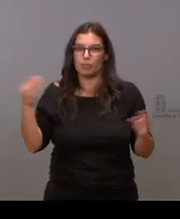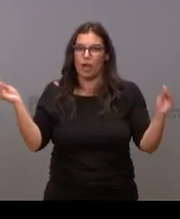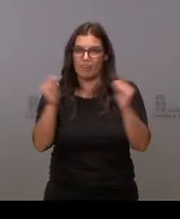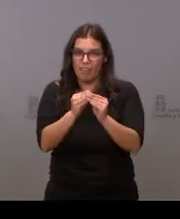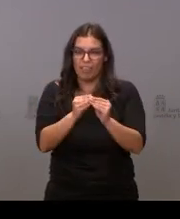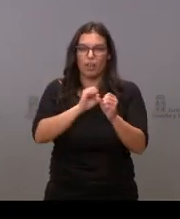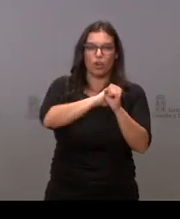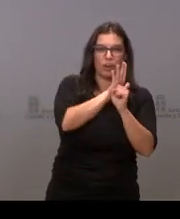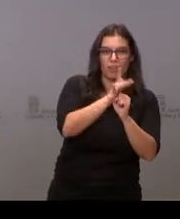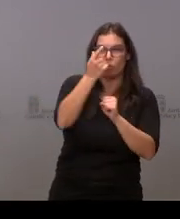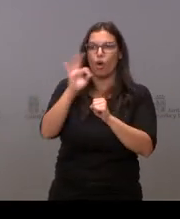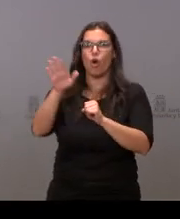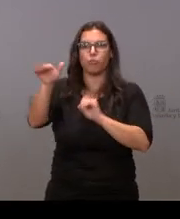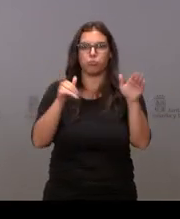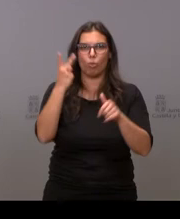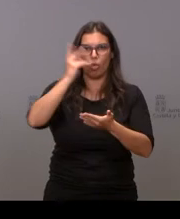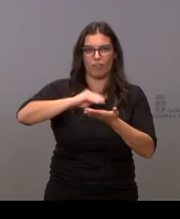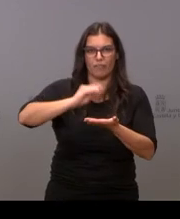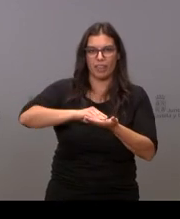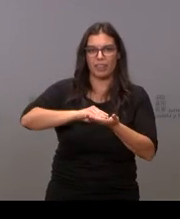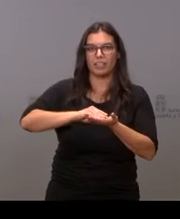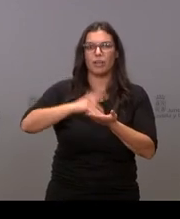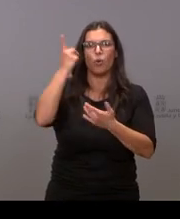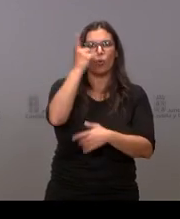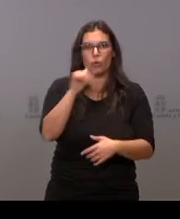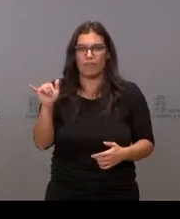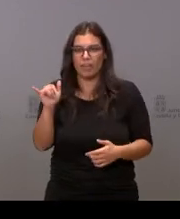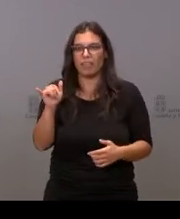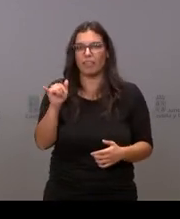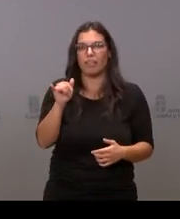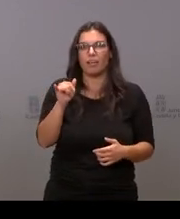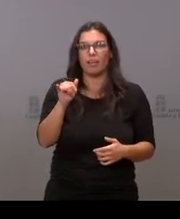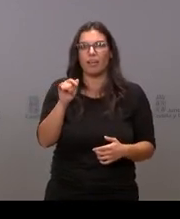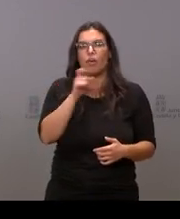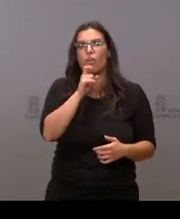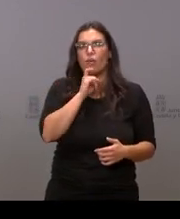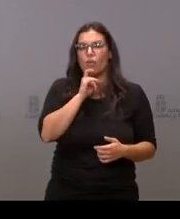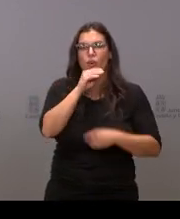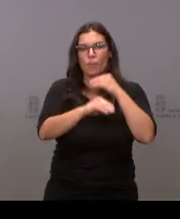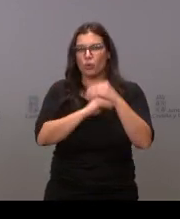o van a ser dos llamamientos diferentes o se va a llamar para el coronavirus y la gripe va a ser